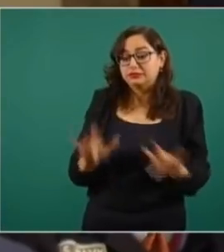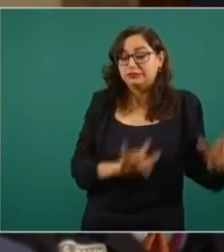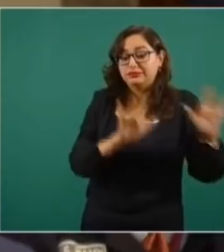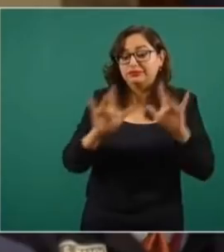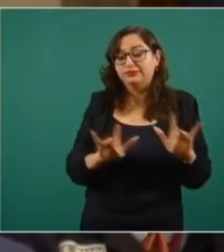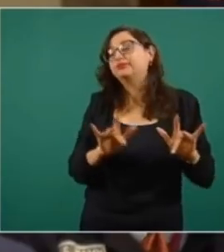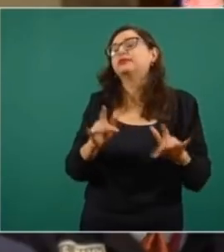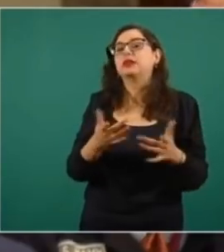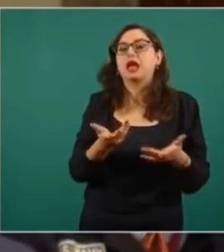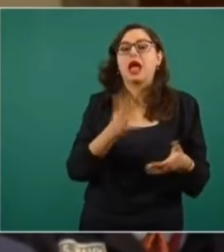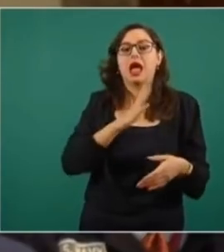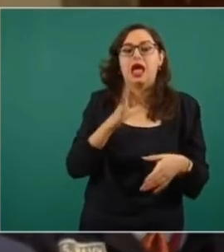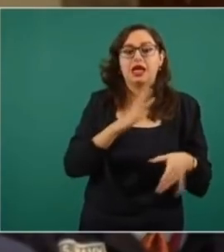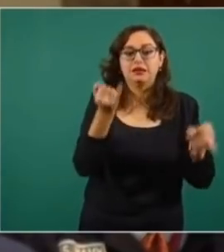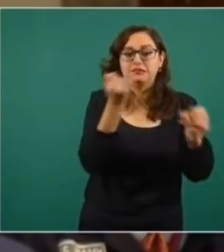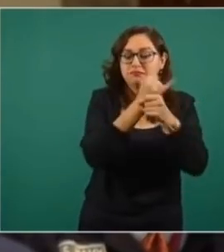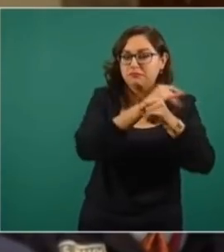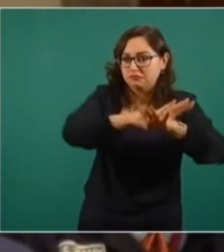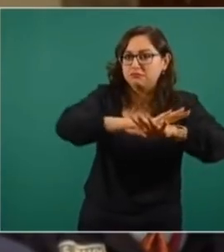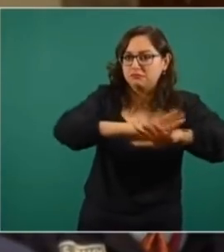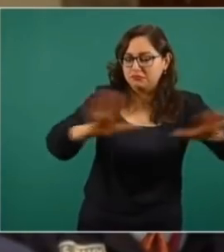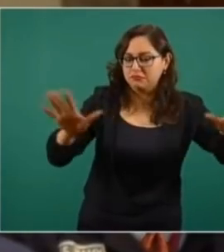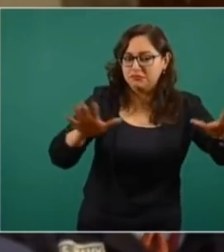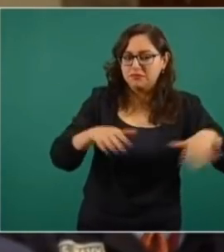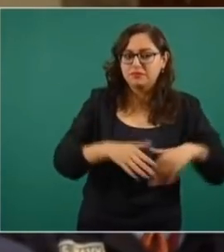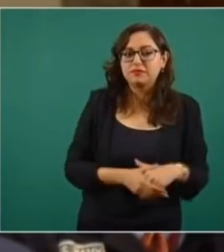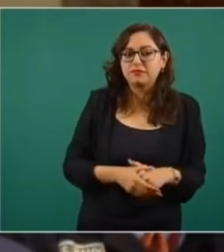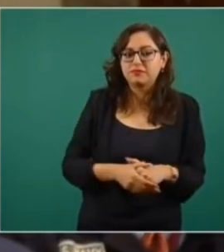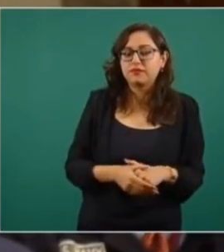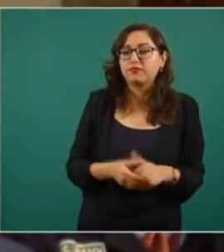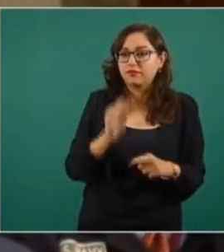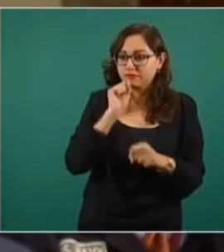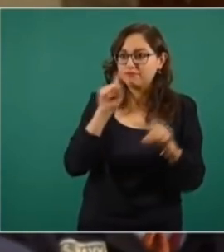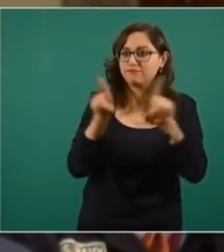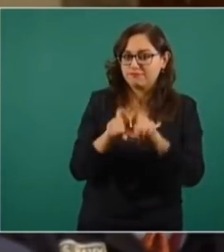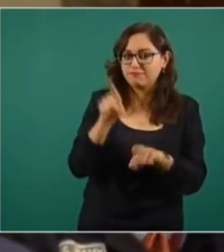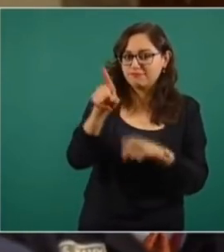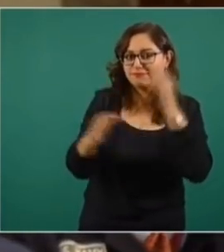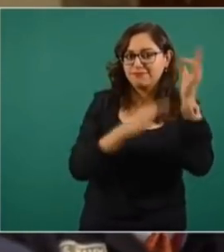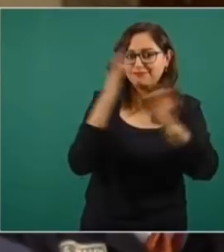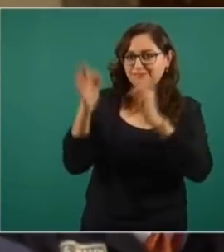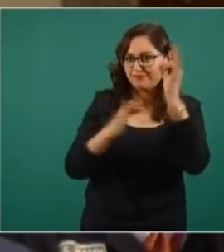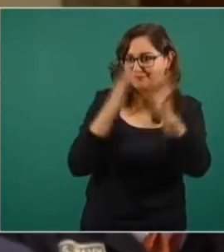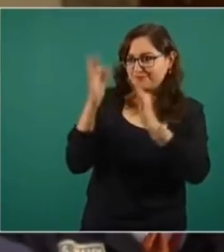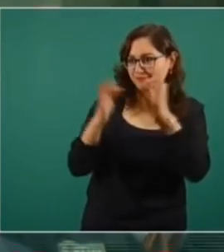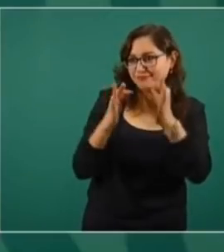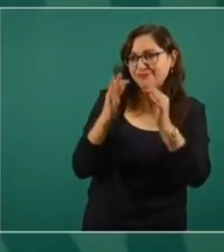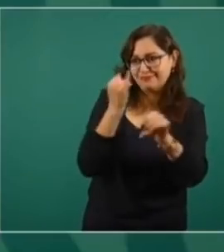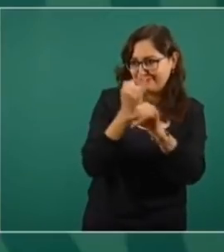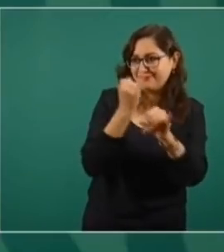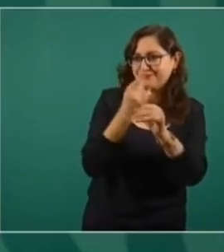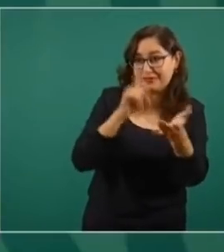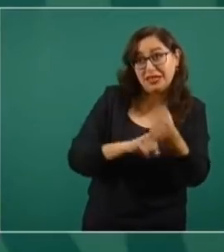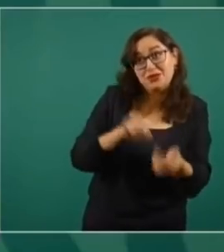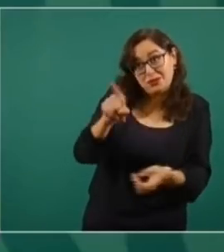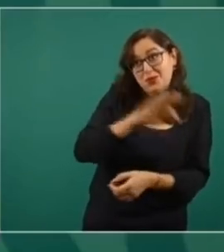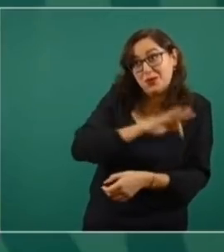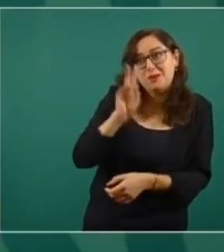por parte de periodistas desplazados solamente, se lo comento. Y le recomiendo noticiero en redes, por supuesto, que soy con responsabilidad. mucho gusto.